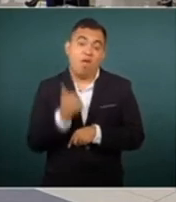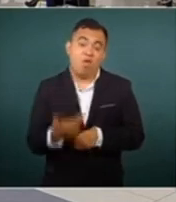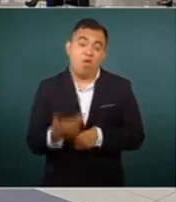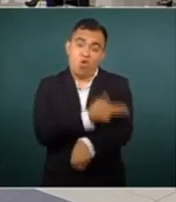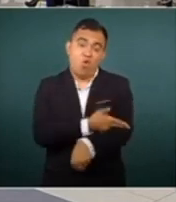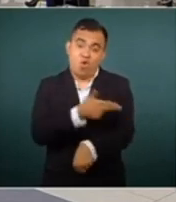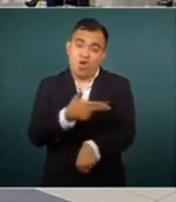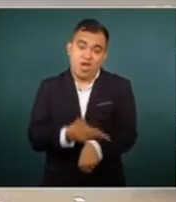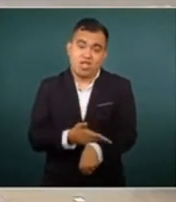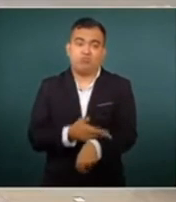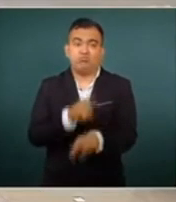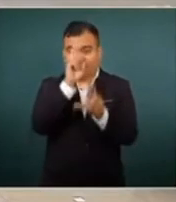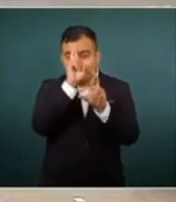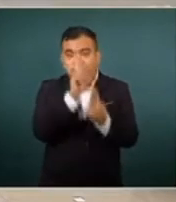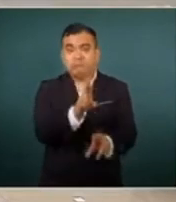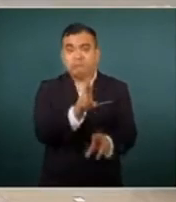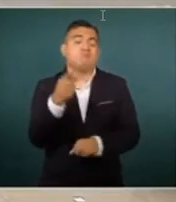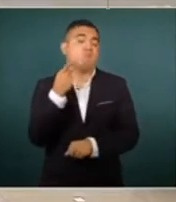intelectual